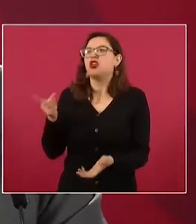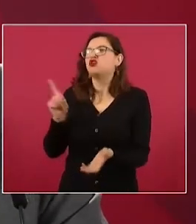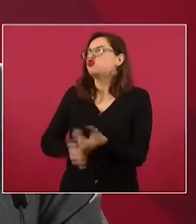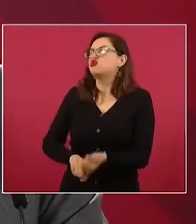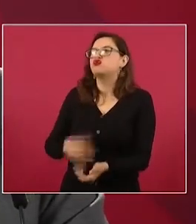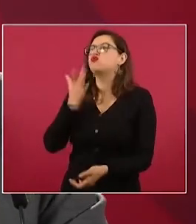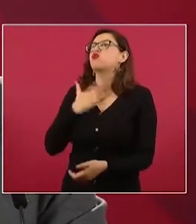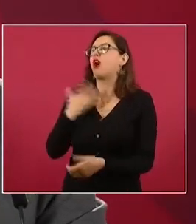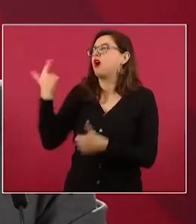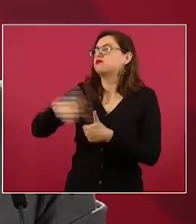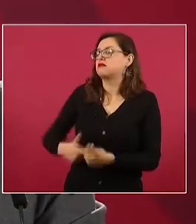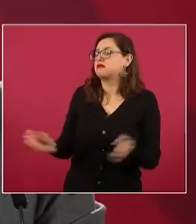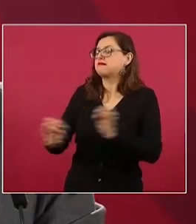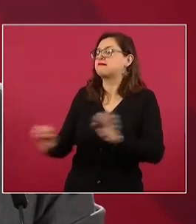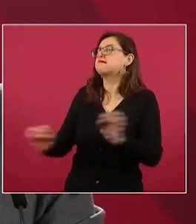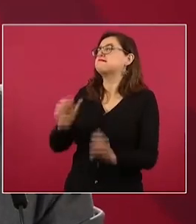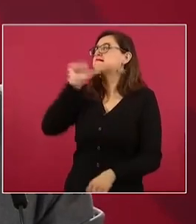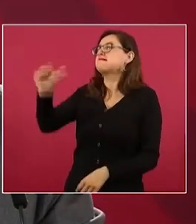Ya va a producir.